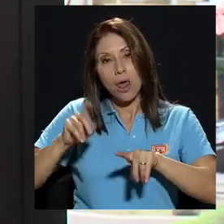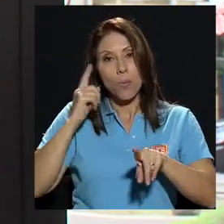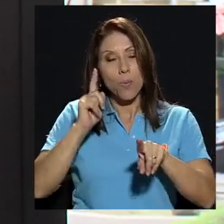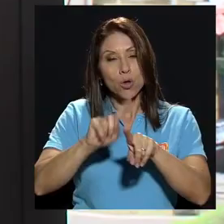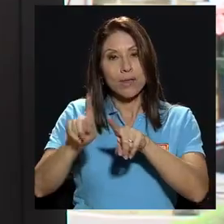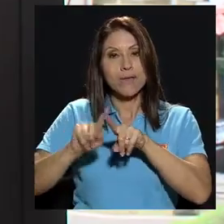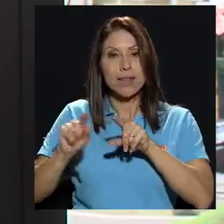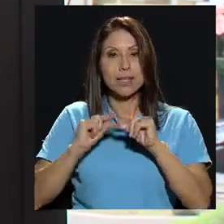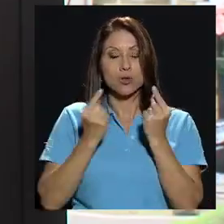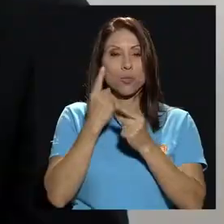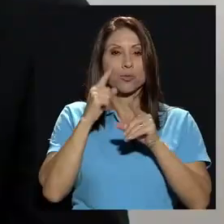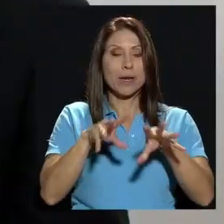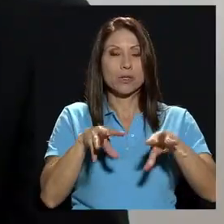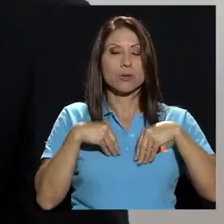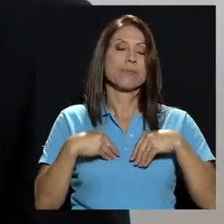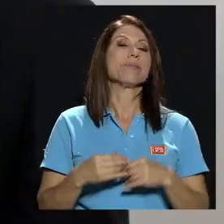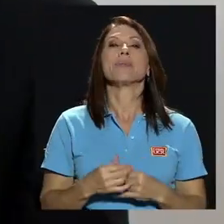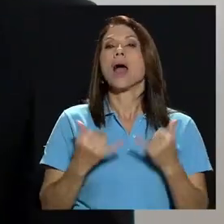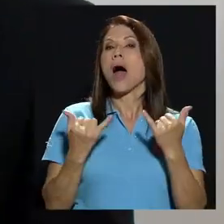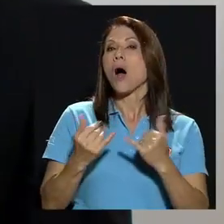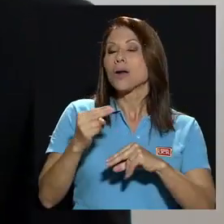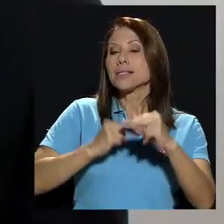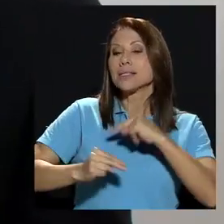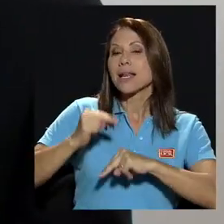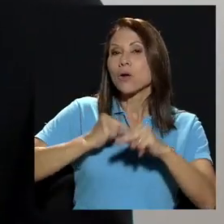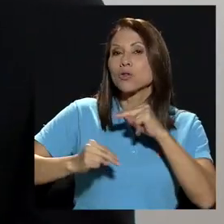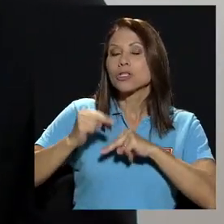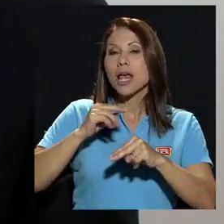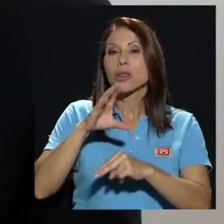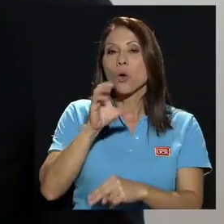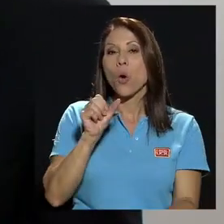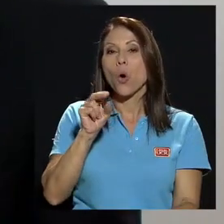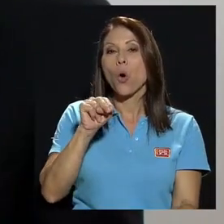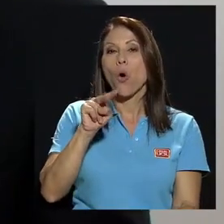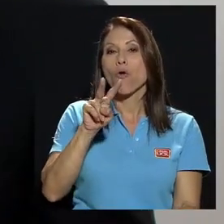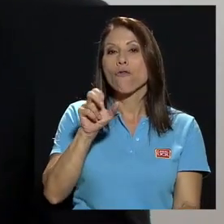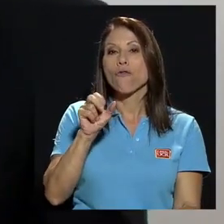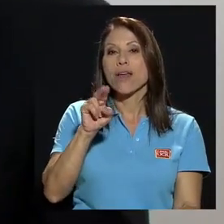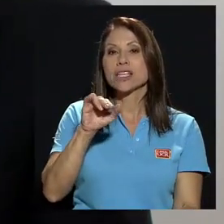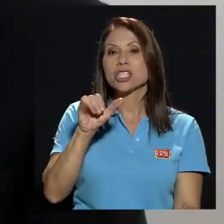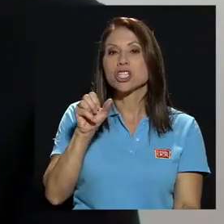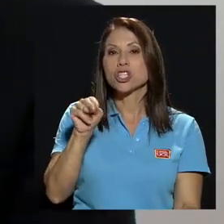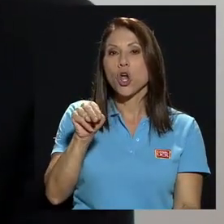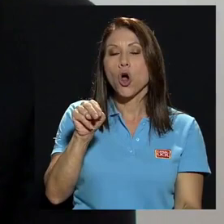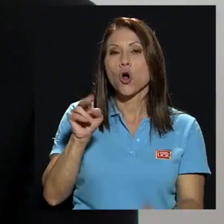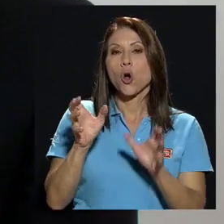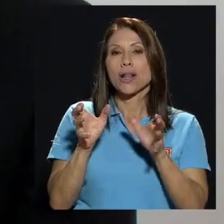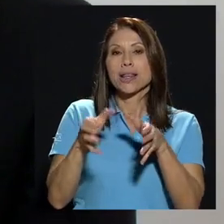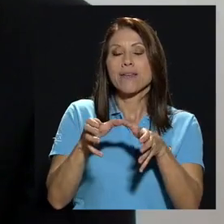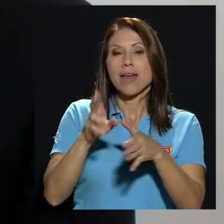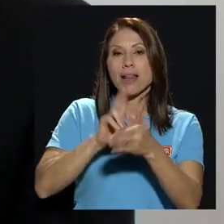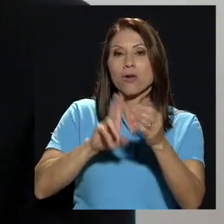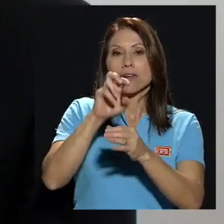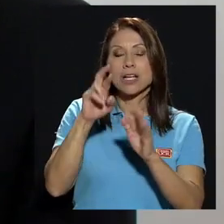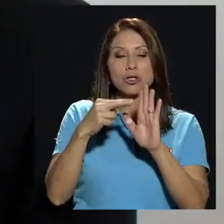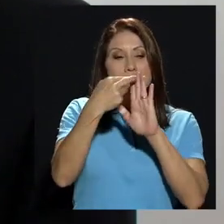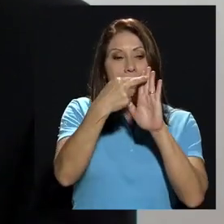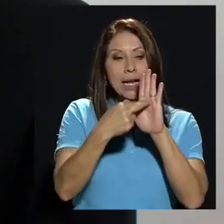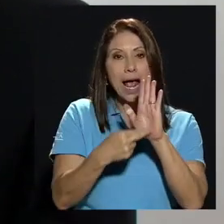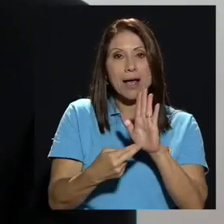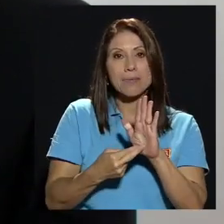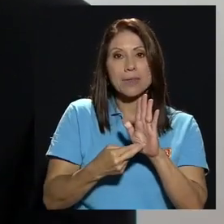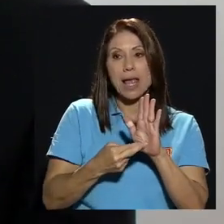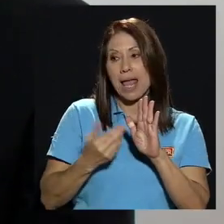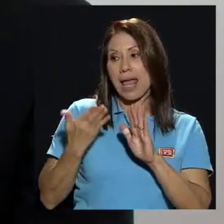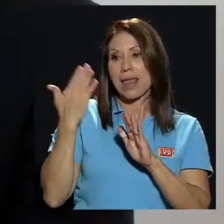grupos para su aceptación. Se está negociando la convención colectiva de la Universidad de Costa Rica, se prorrogó esta negociación hasta el mes de diciembre y